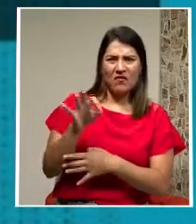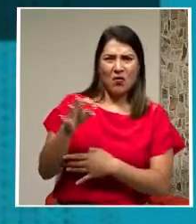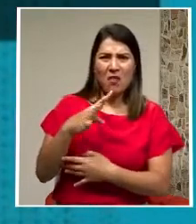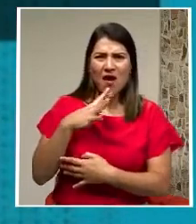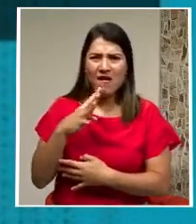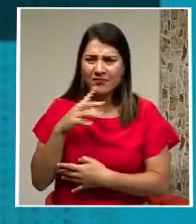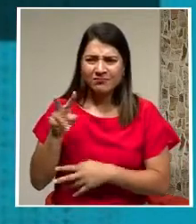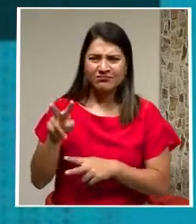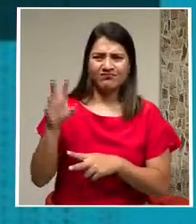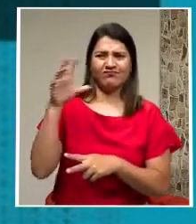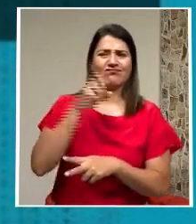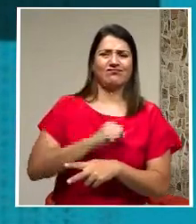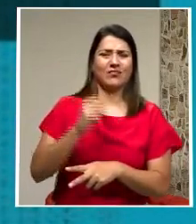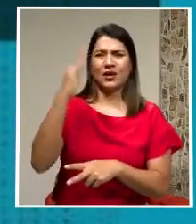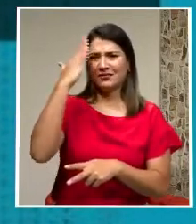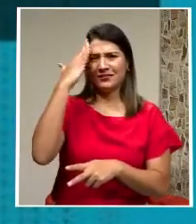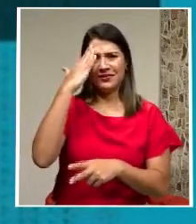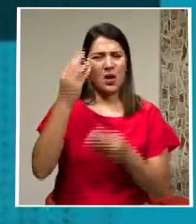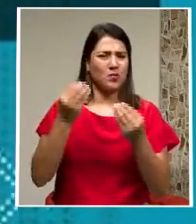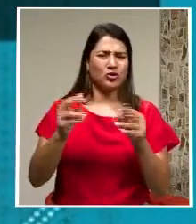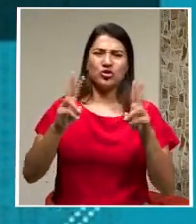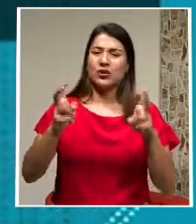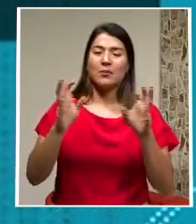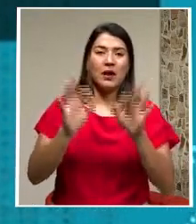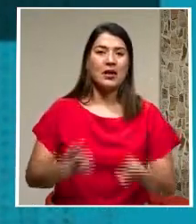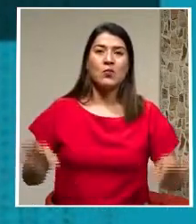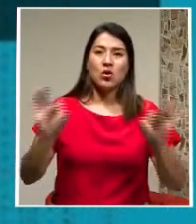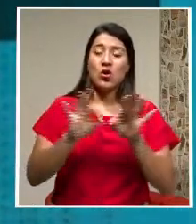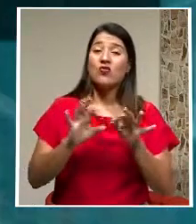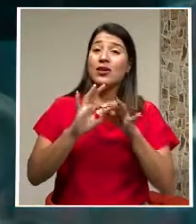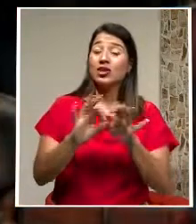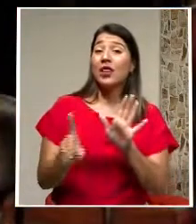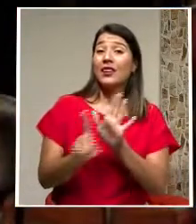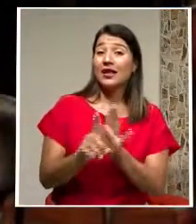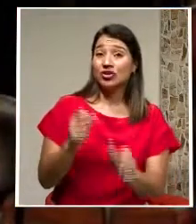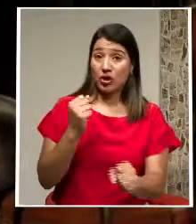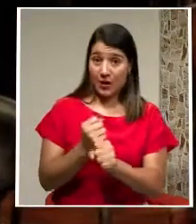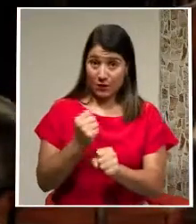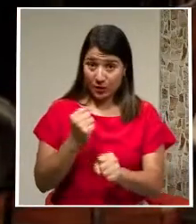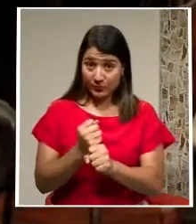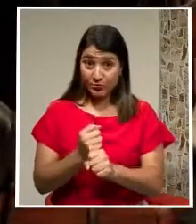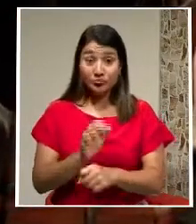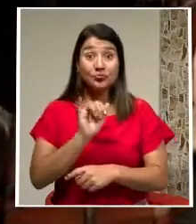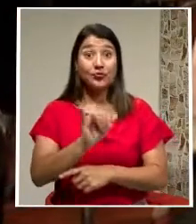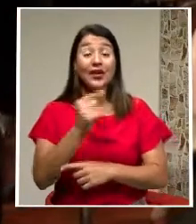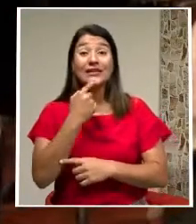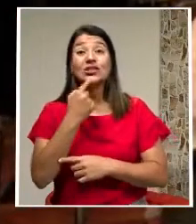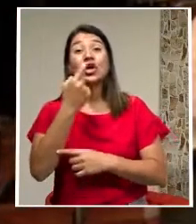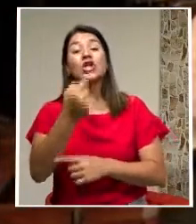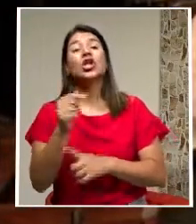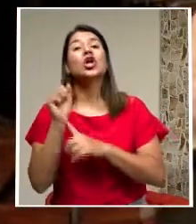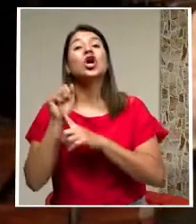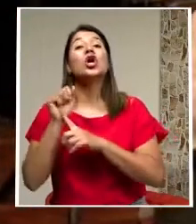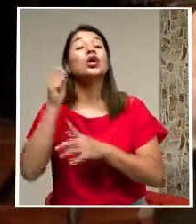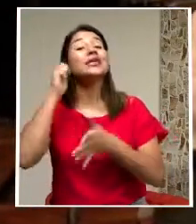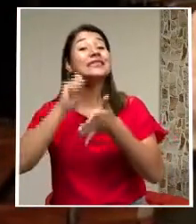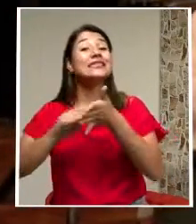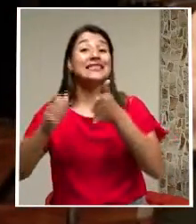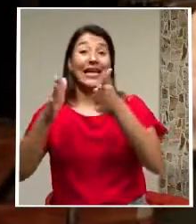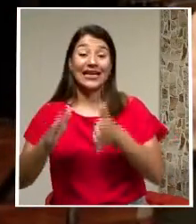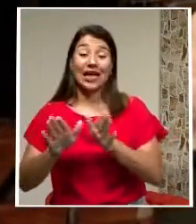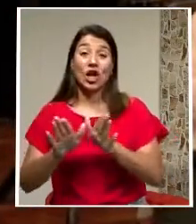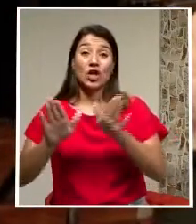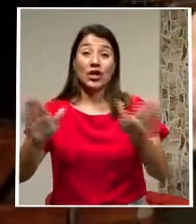desconocimiento de muchos aspectos importantes de lo que es el derecho laboral. Estas fueron parte de las declaraciones que dio el secretario general de